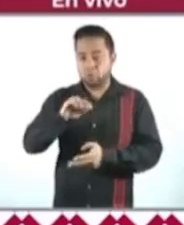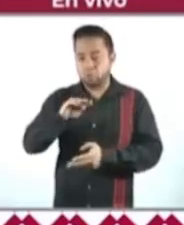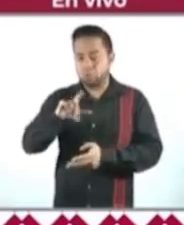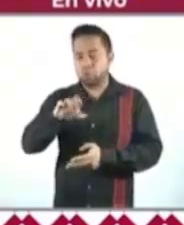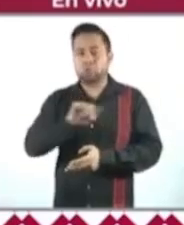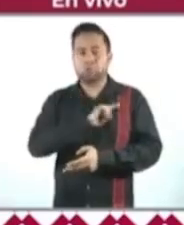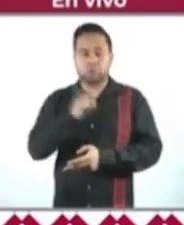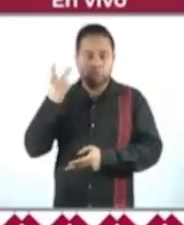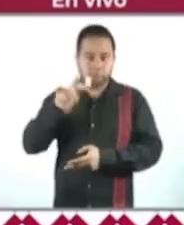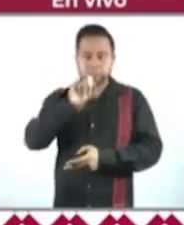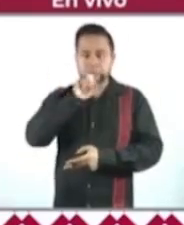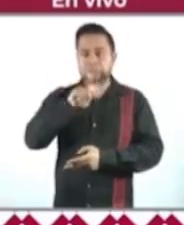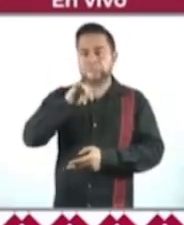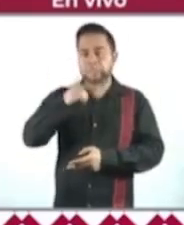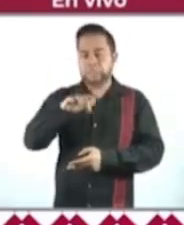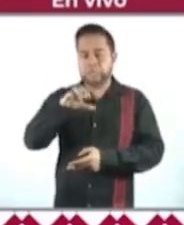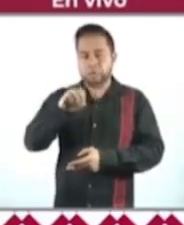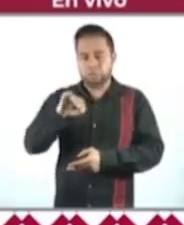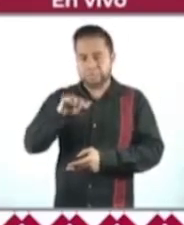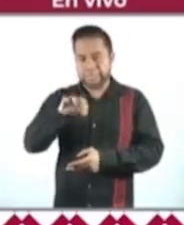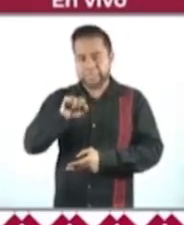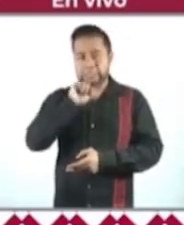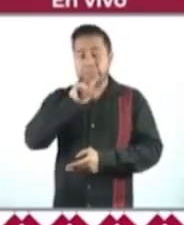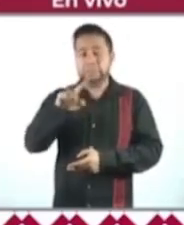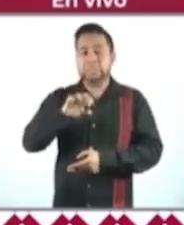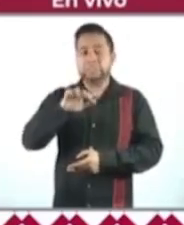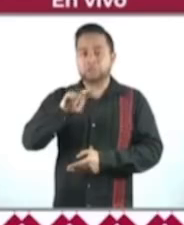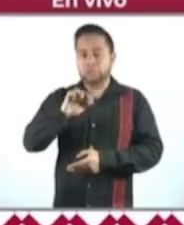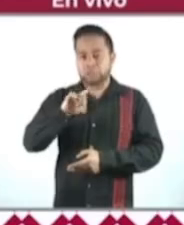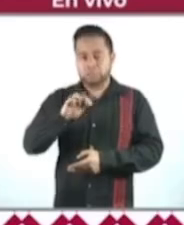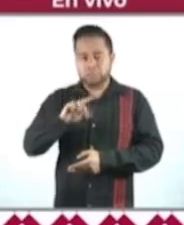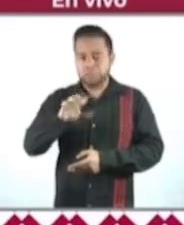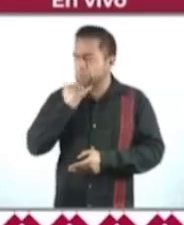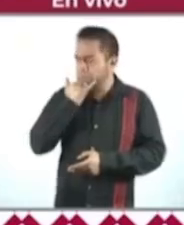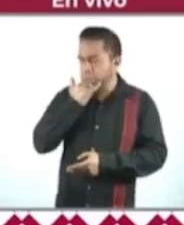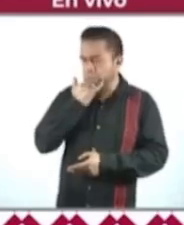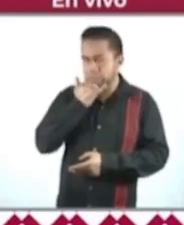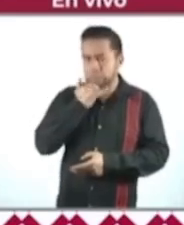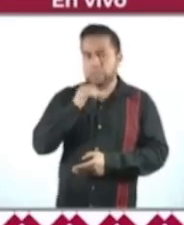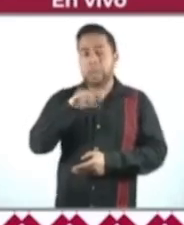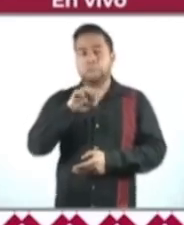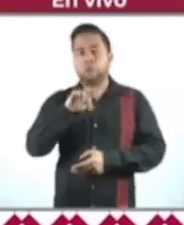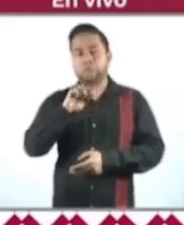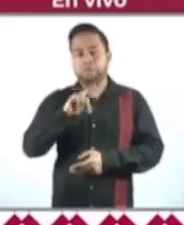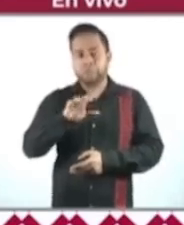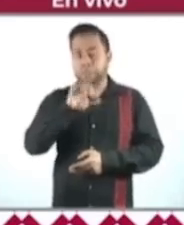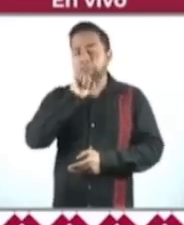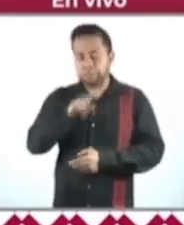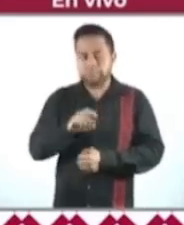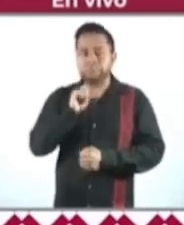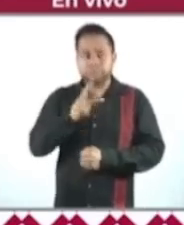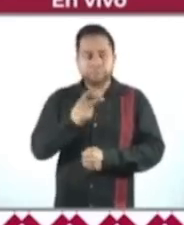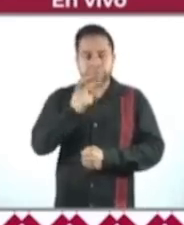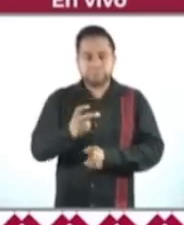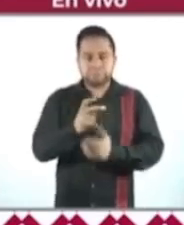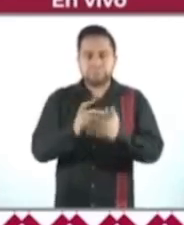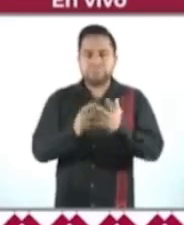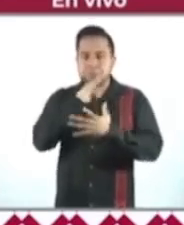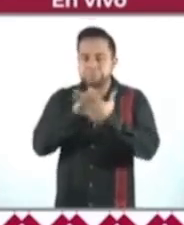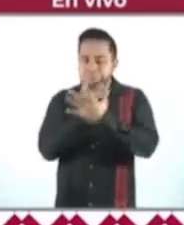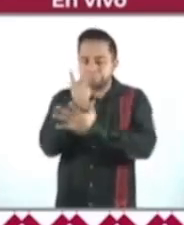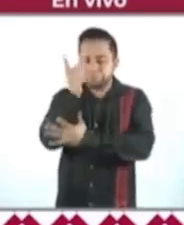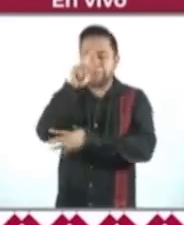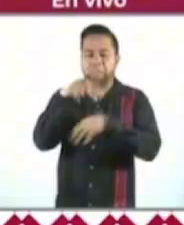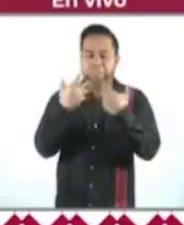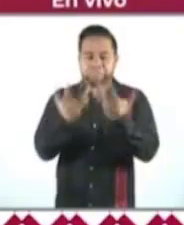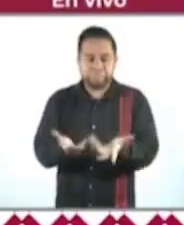Sola de Vega, Santiago Minas, Santa Cruz en Sontepec. Y como, perdón, Amoltepec también. Bueno, estos son los cultivos más afectados, ya